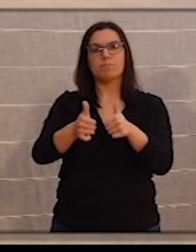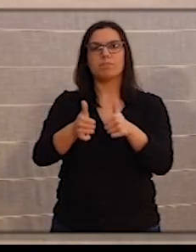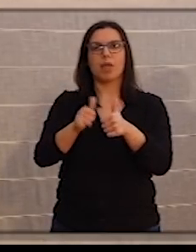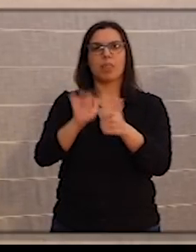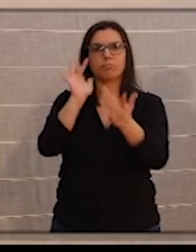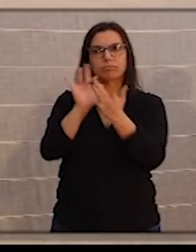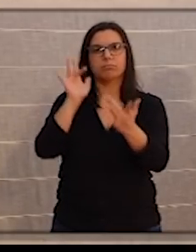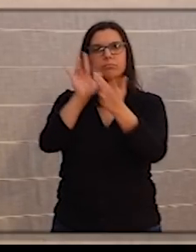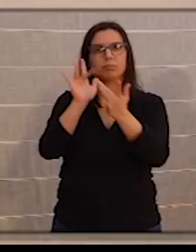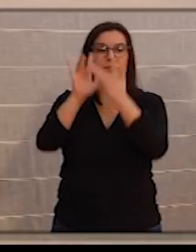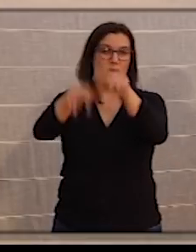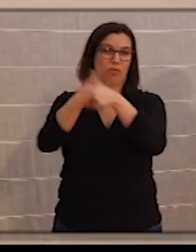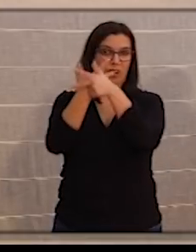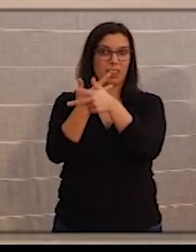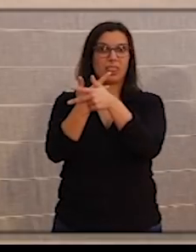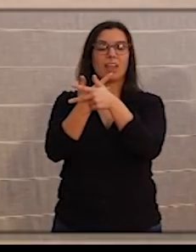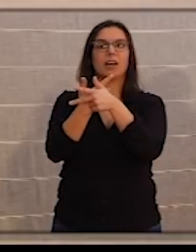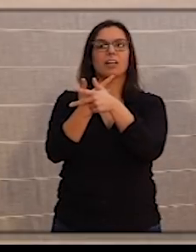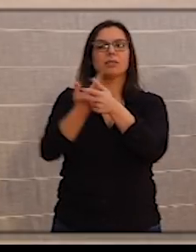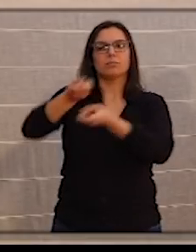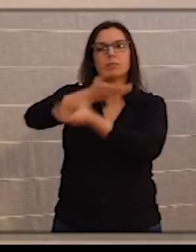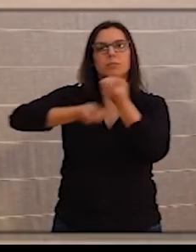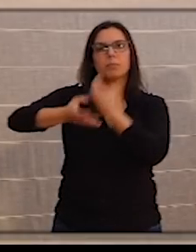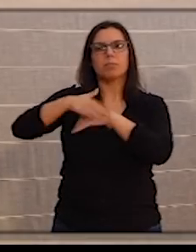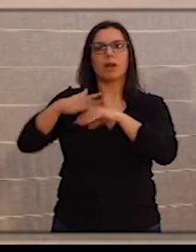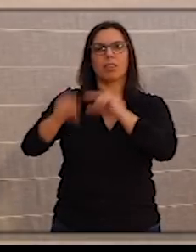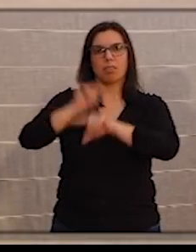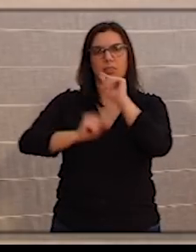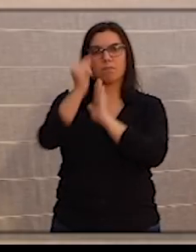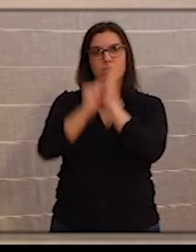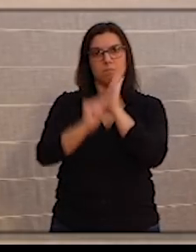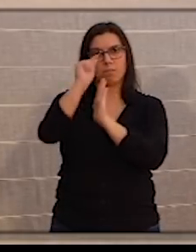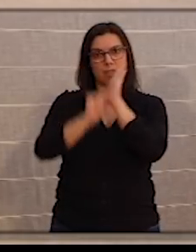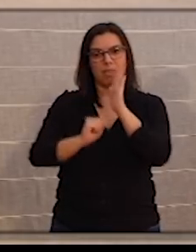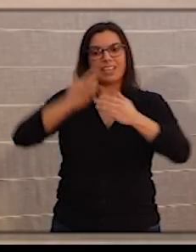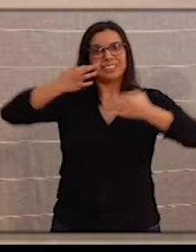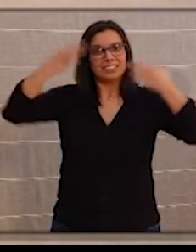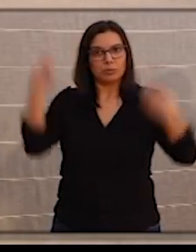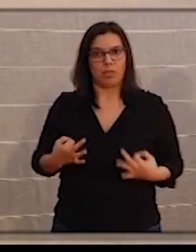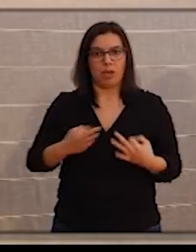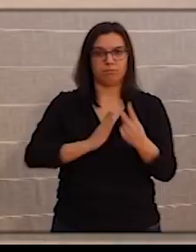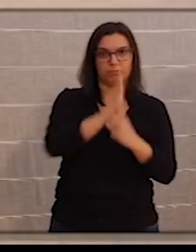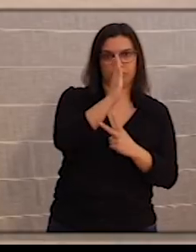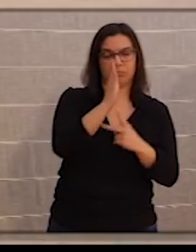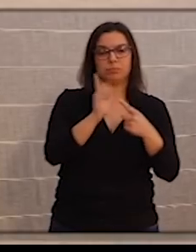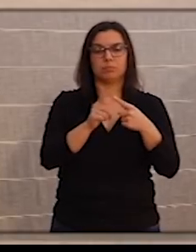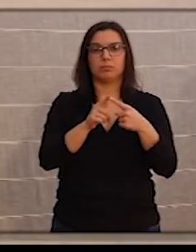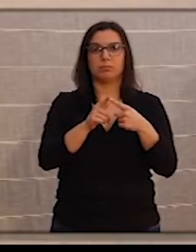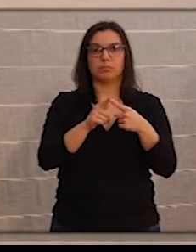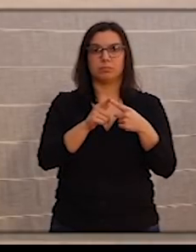reunir por videoconferencia para adoptar las medidas que garantice, por un lado, el